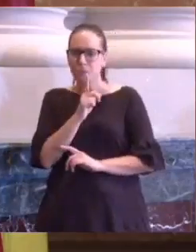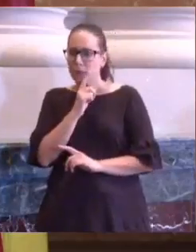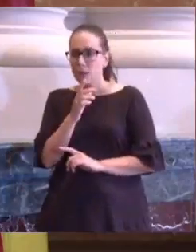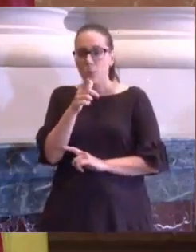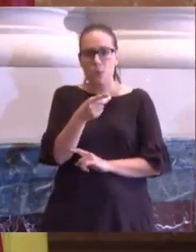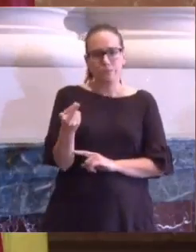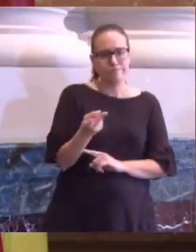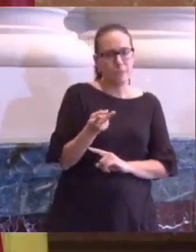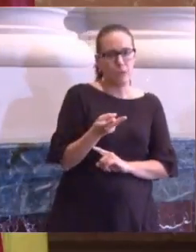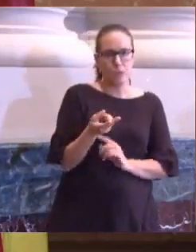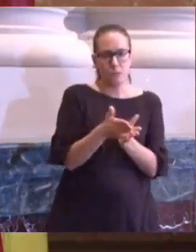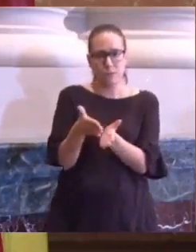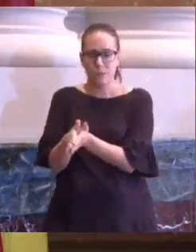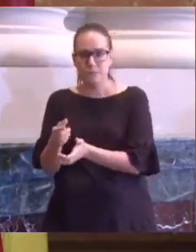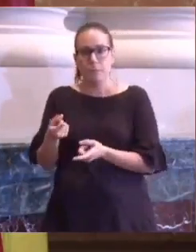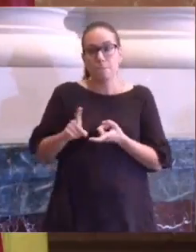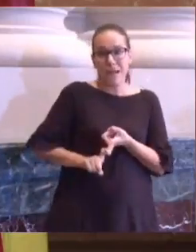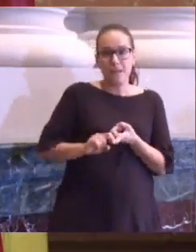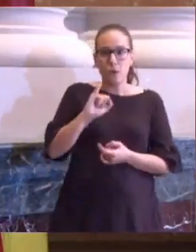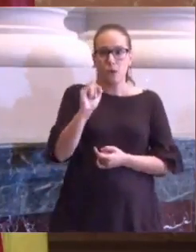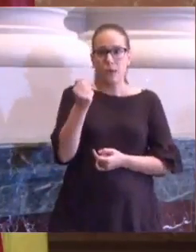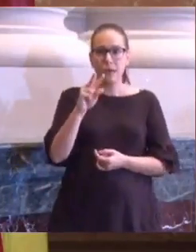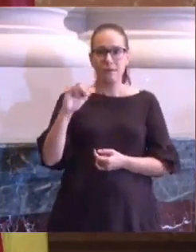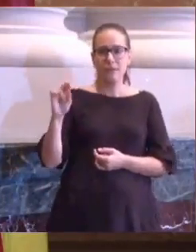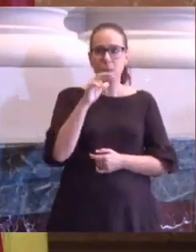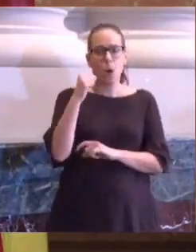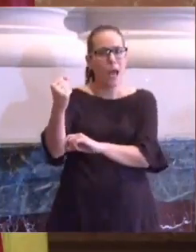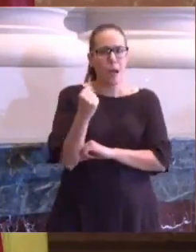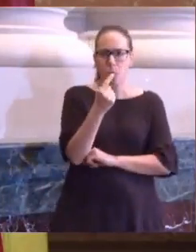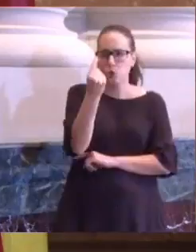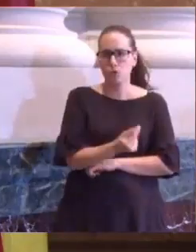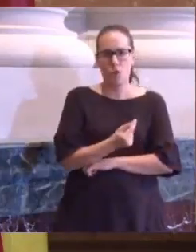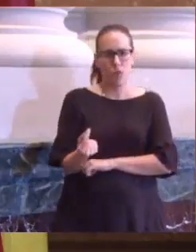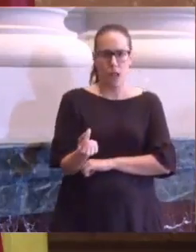pérdidas. Y a mi marido, Javier, por su apoyo incondicional.